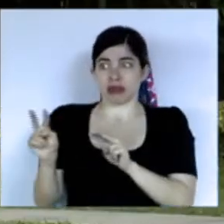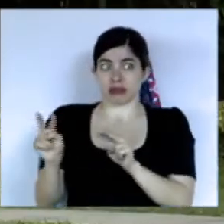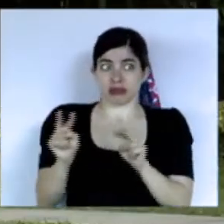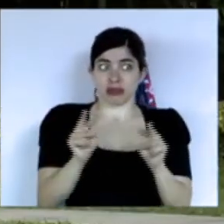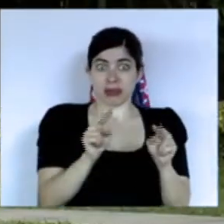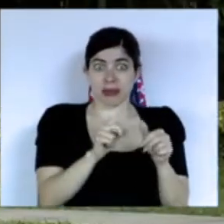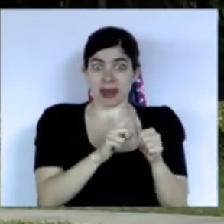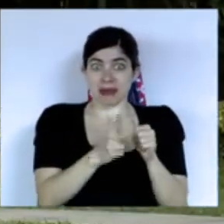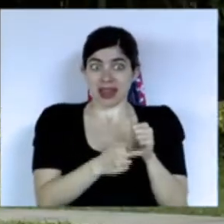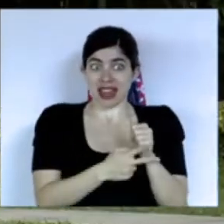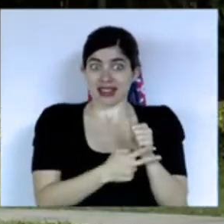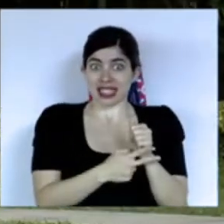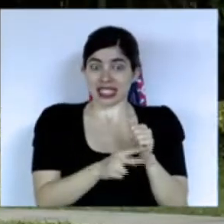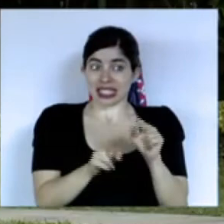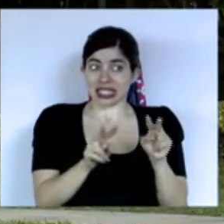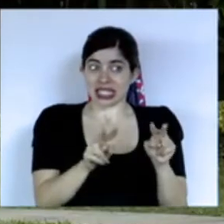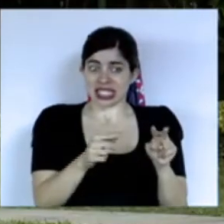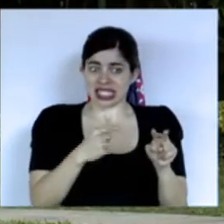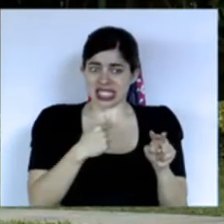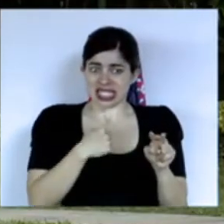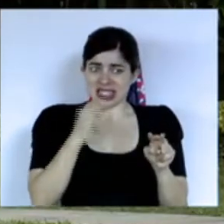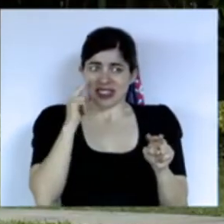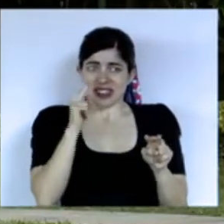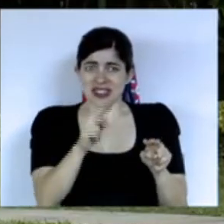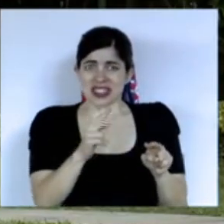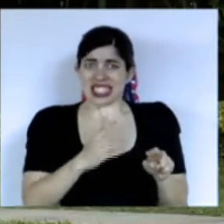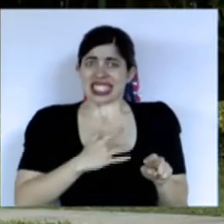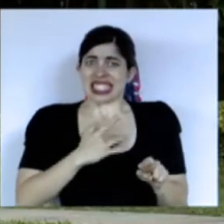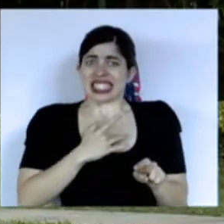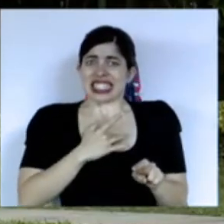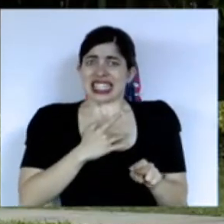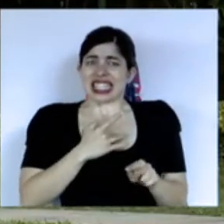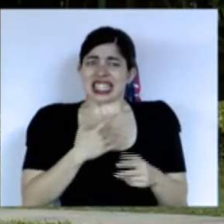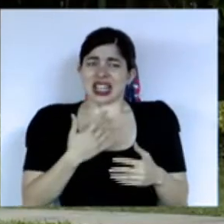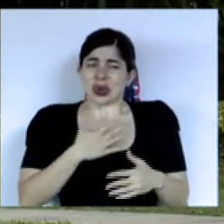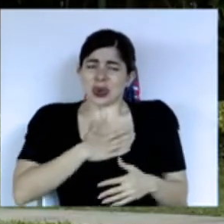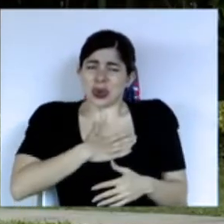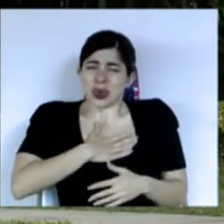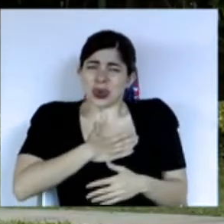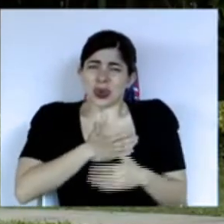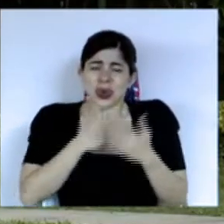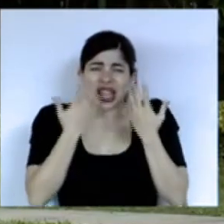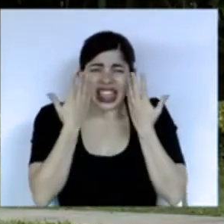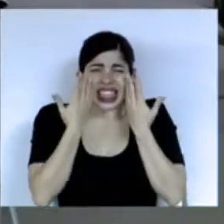cuando uno lo que ve y siente al ver eso lo que siente es profunda tristeza